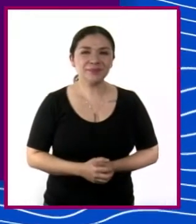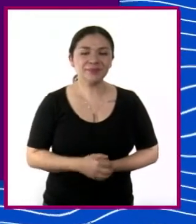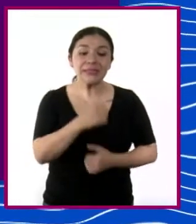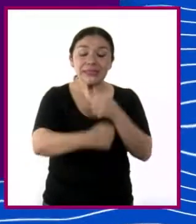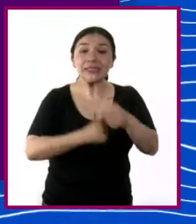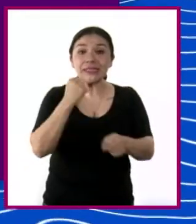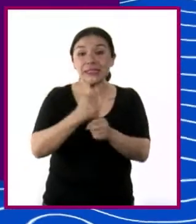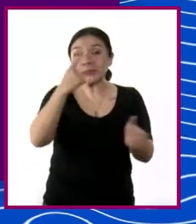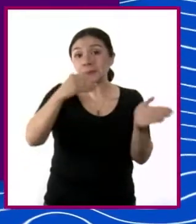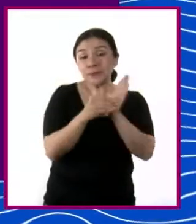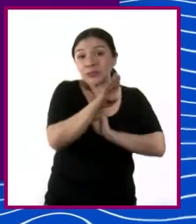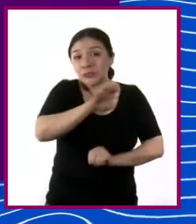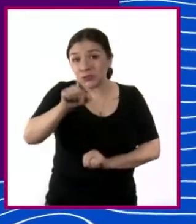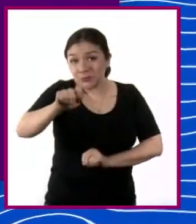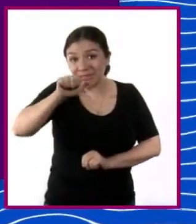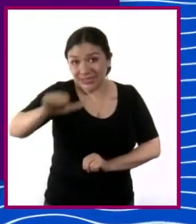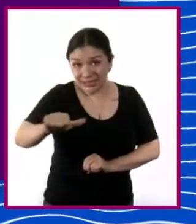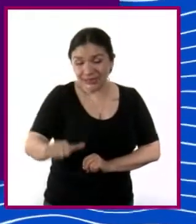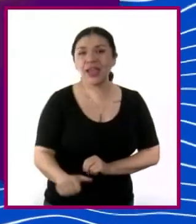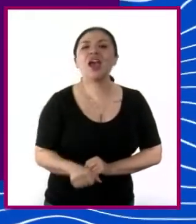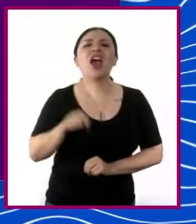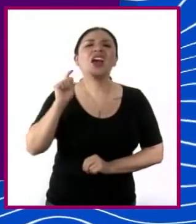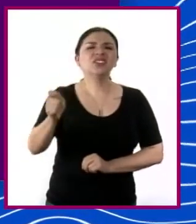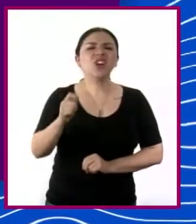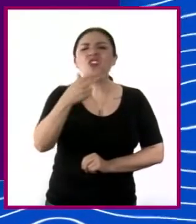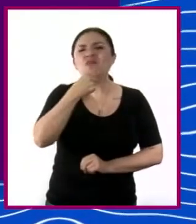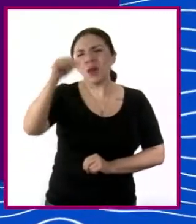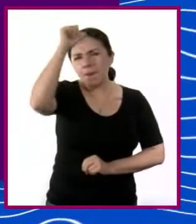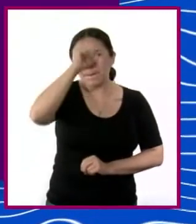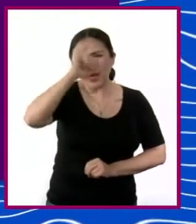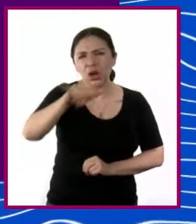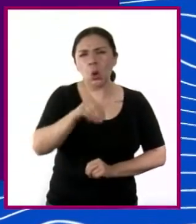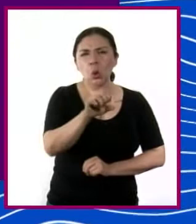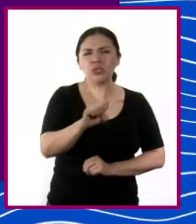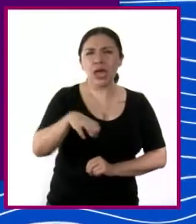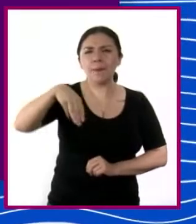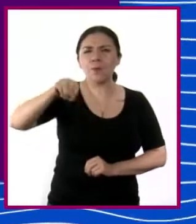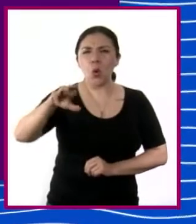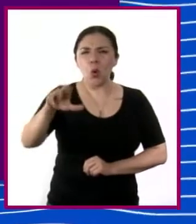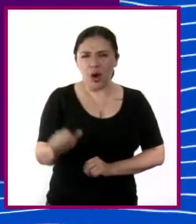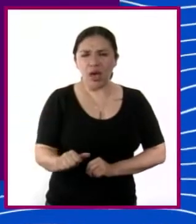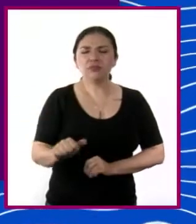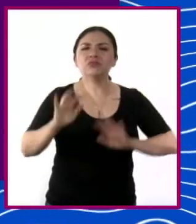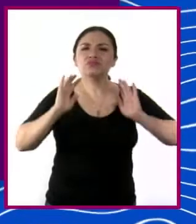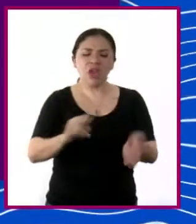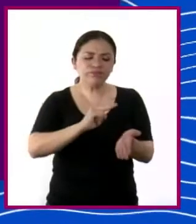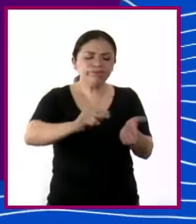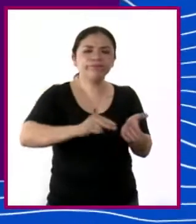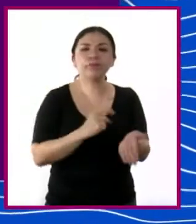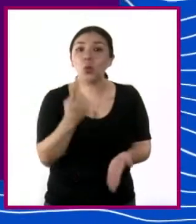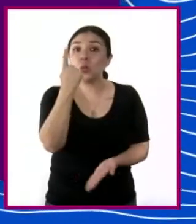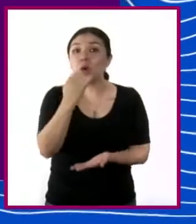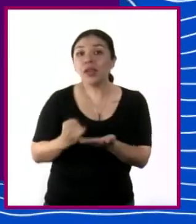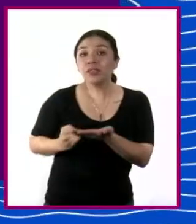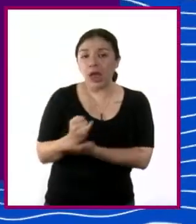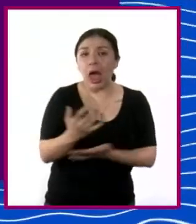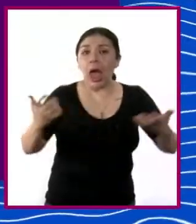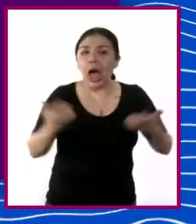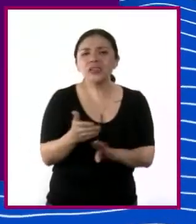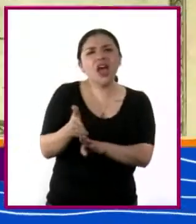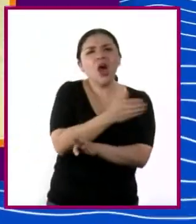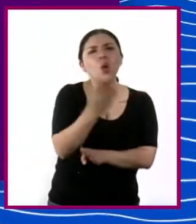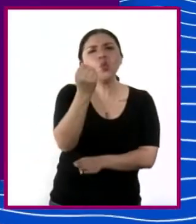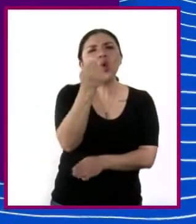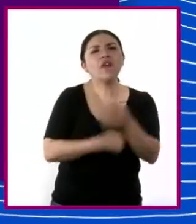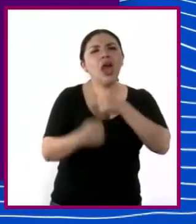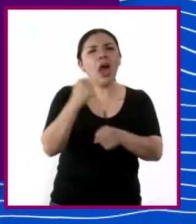1926, el arzobispo José Mora y del Río ratifica una declaración hecha nueve años